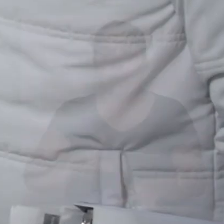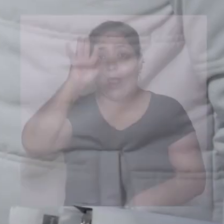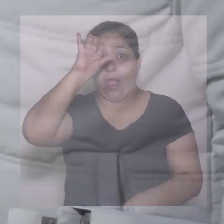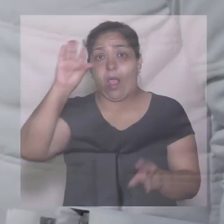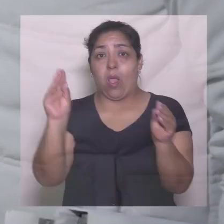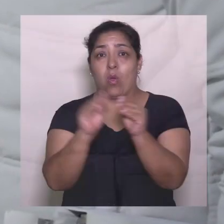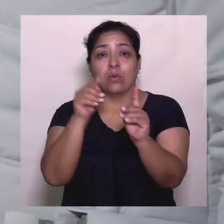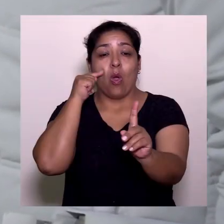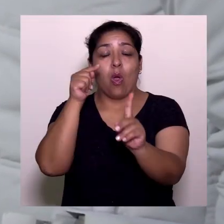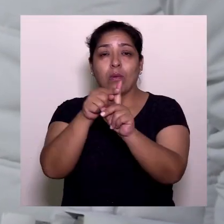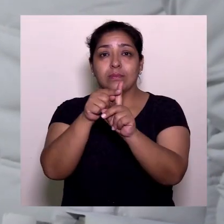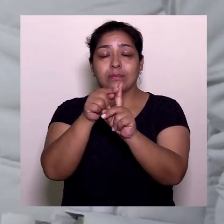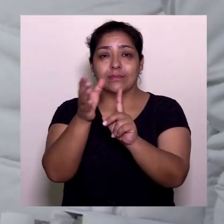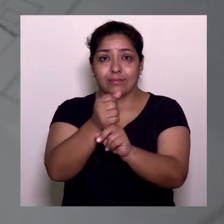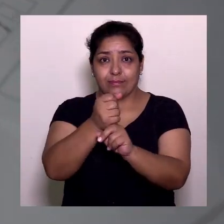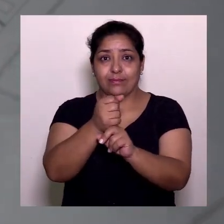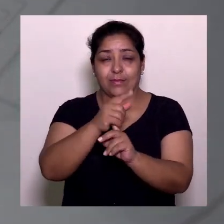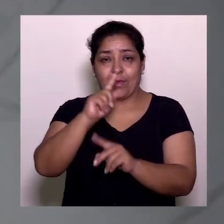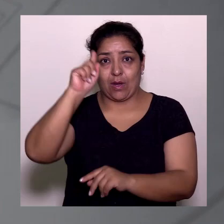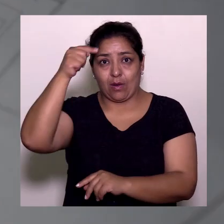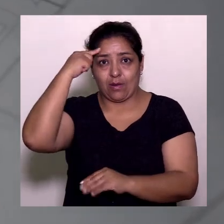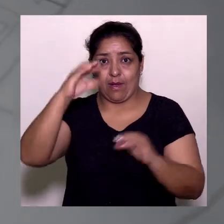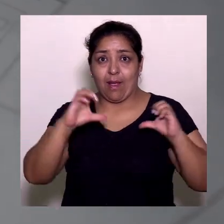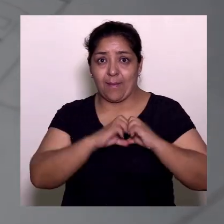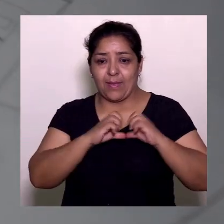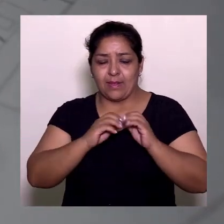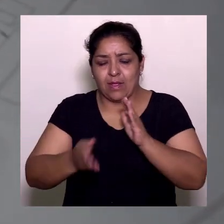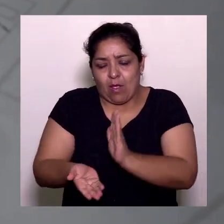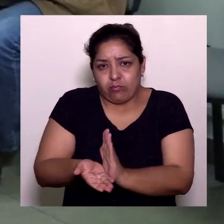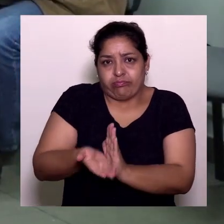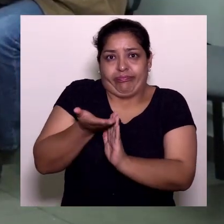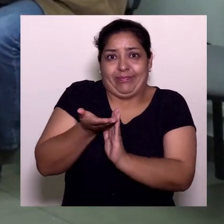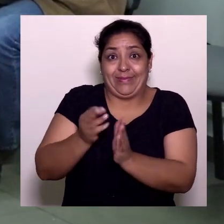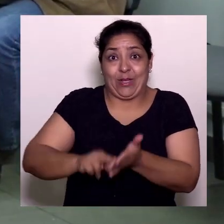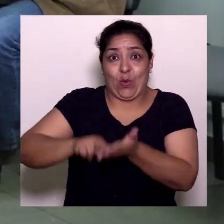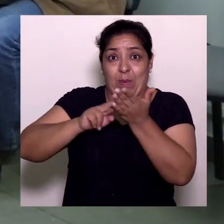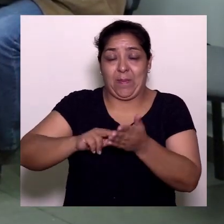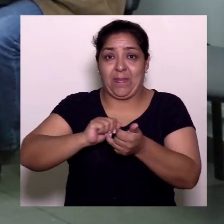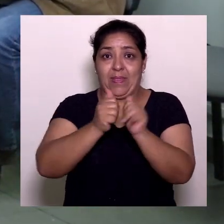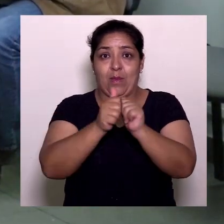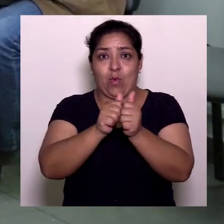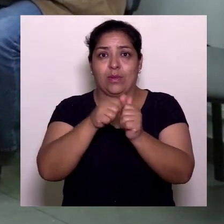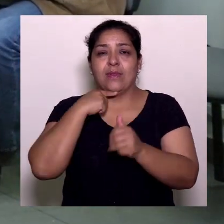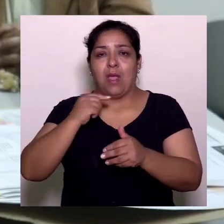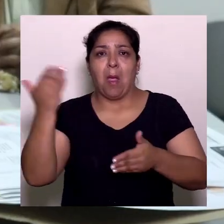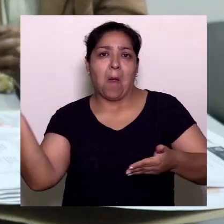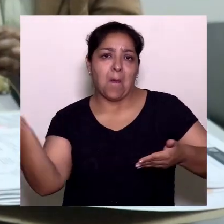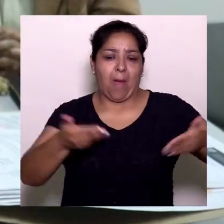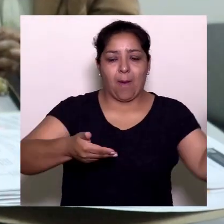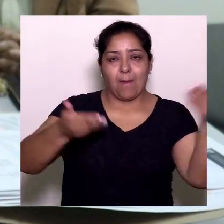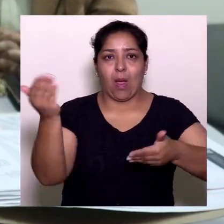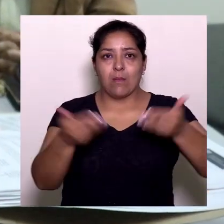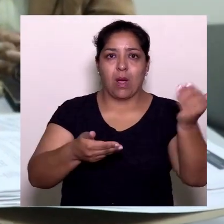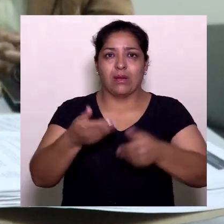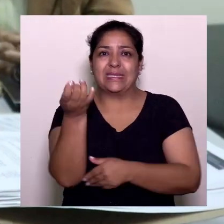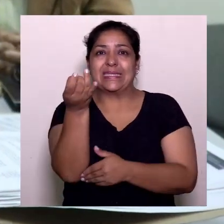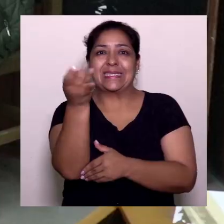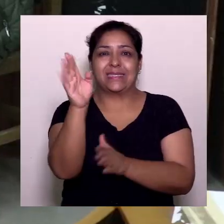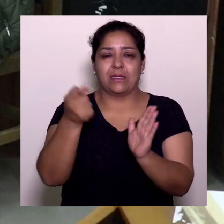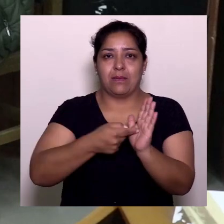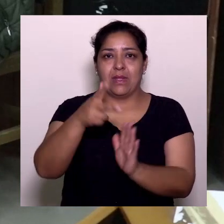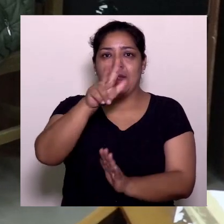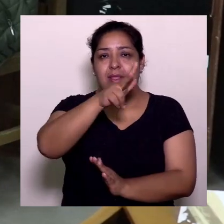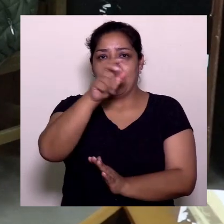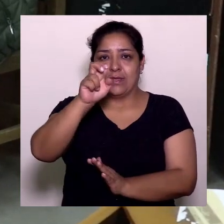Acorde con el propósito del gobernador Camilo Romero de recuperar el deporte, fue adjudicado mediante licitación el contrato por valor de